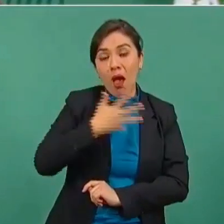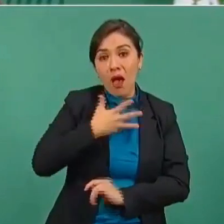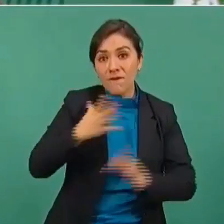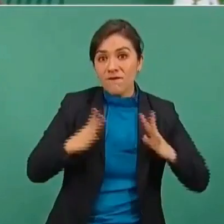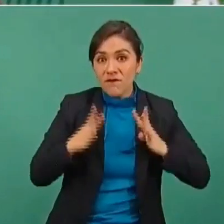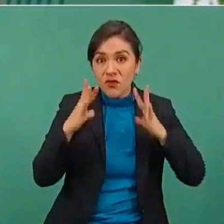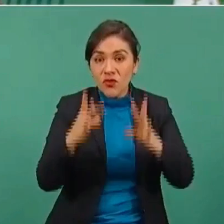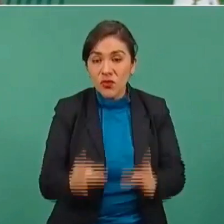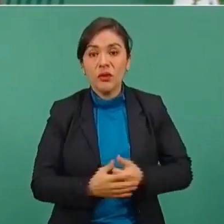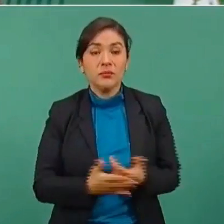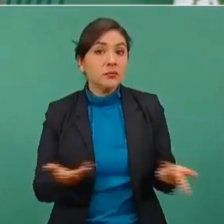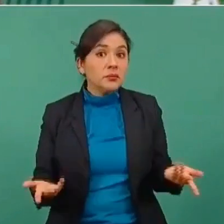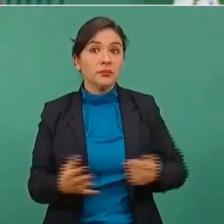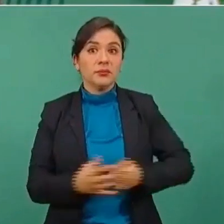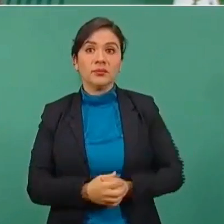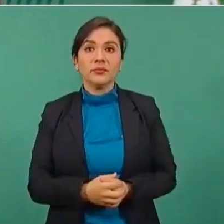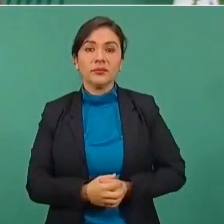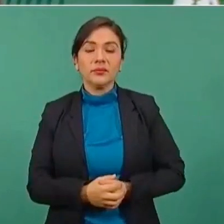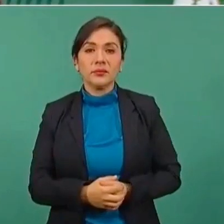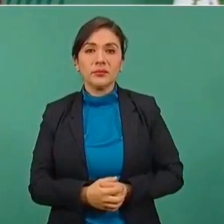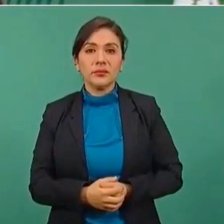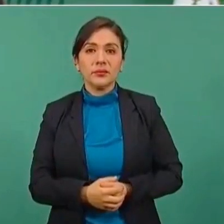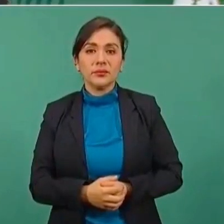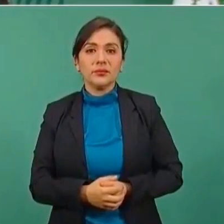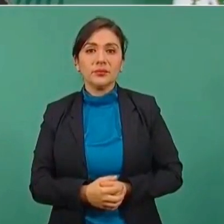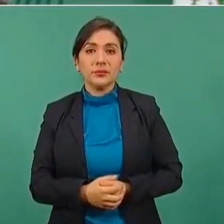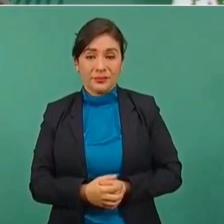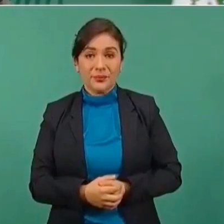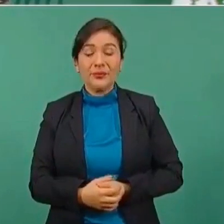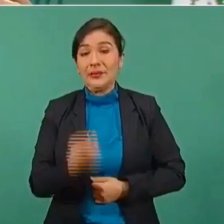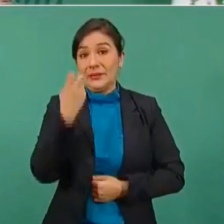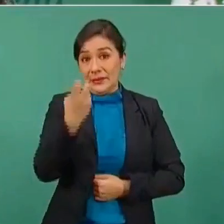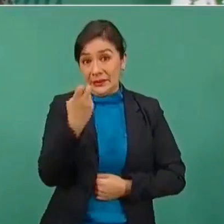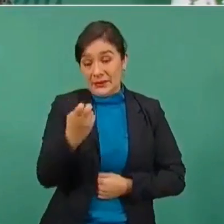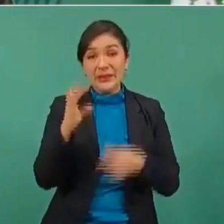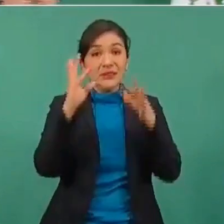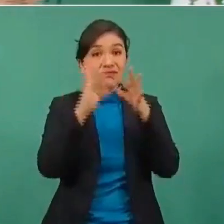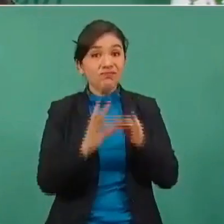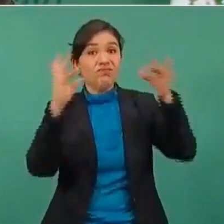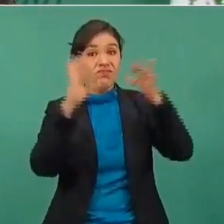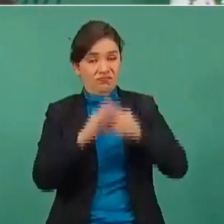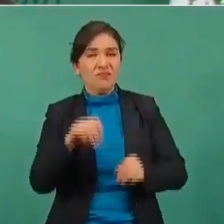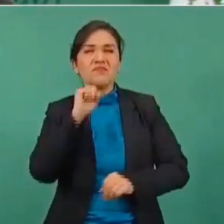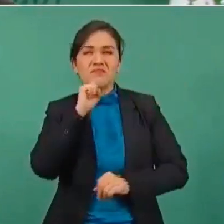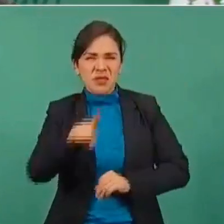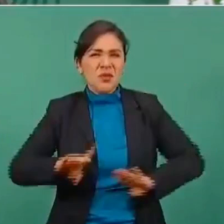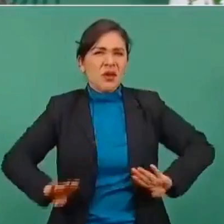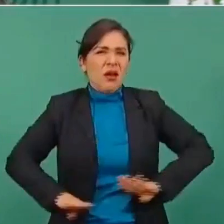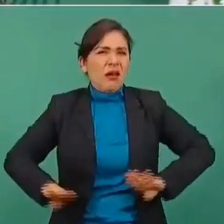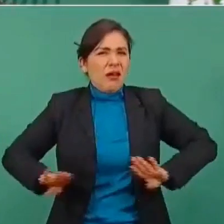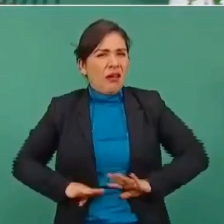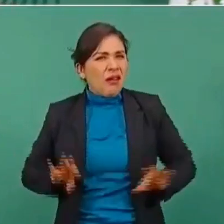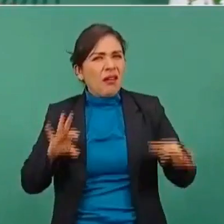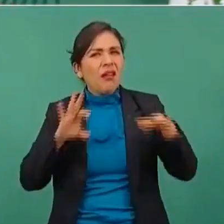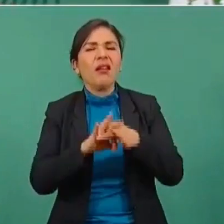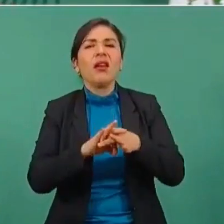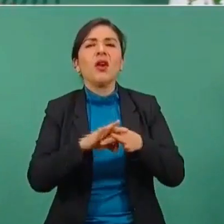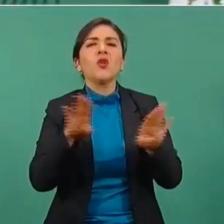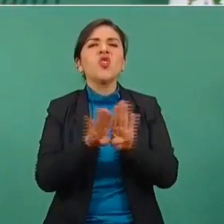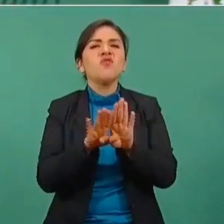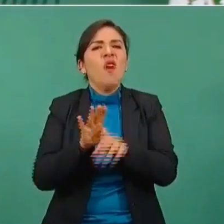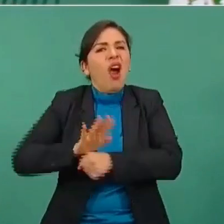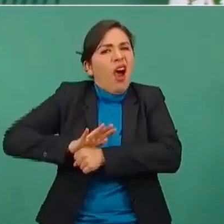Entonces, ese argumento que tiene que ver mucho con la